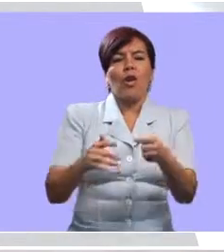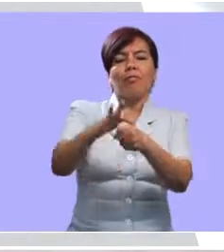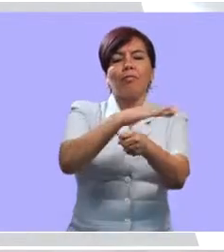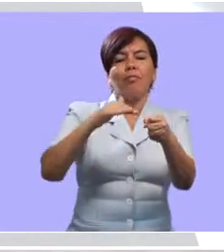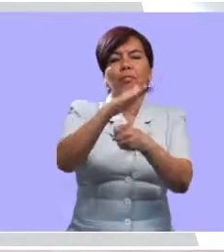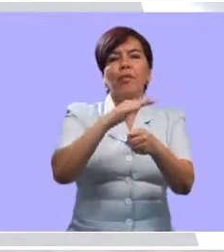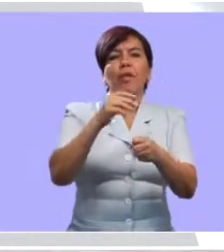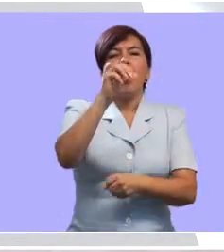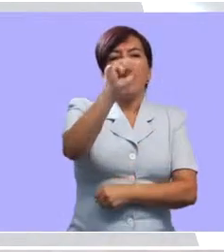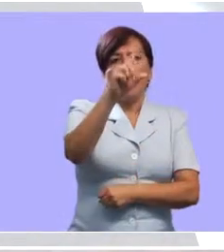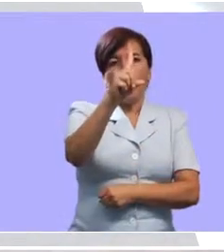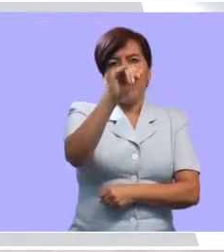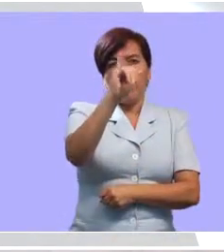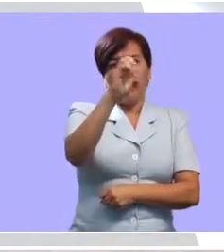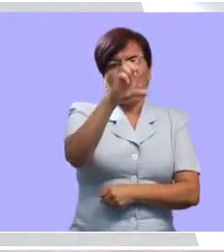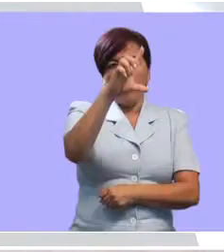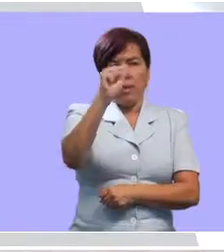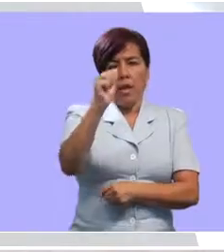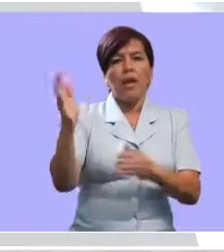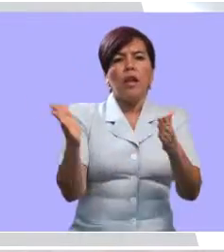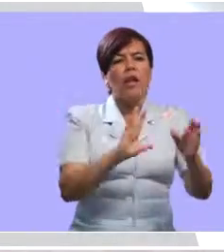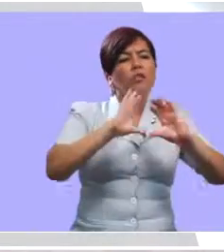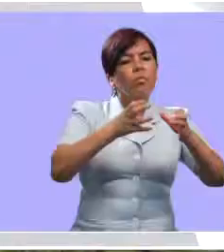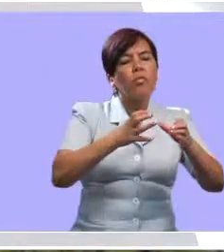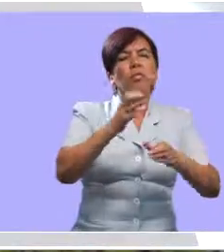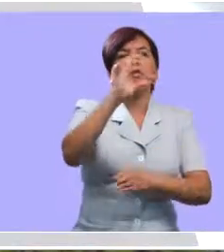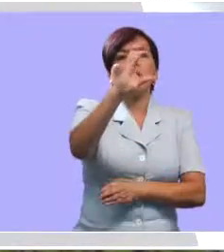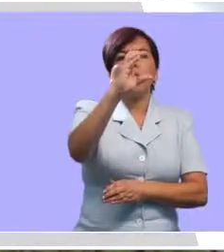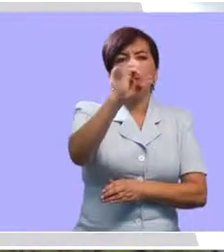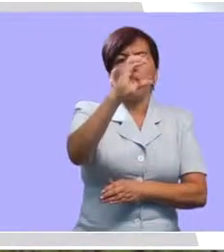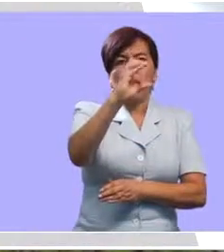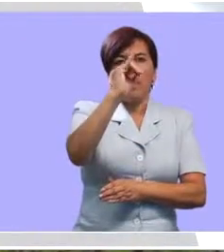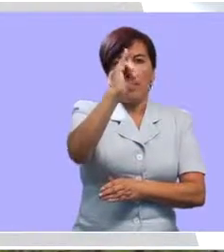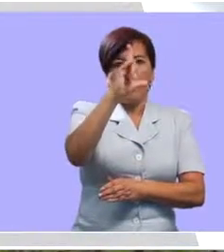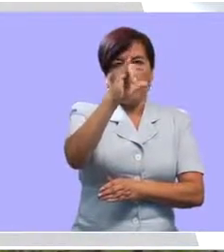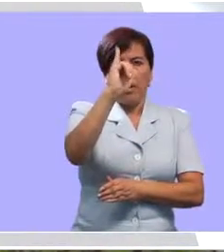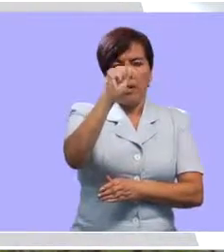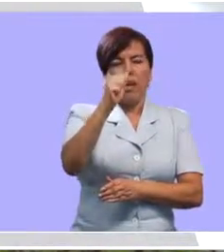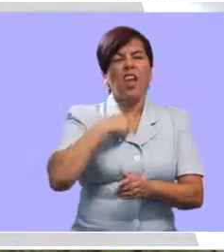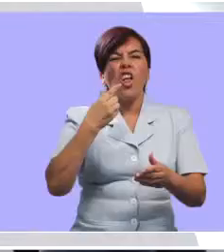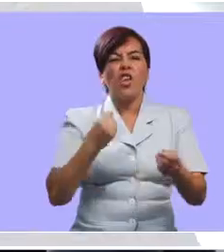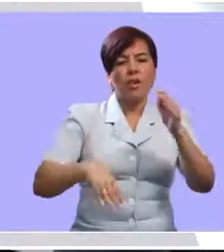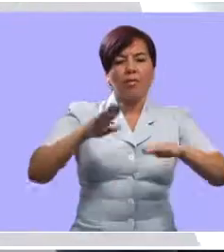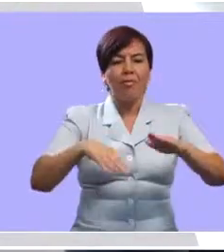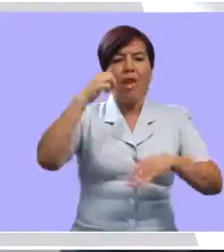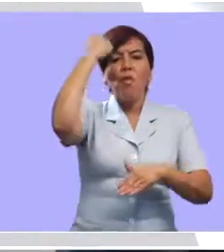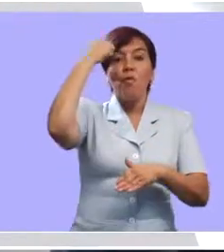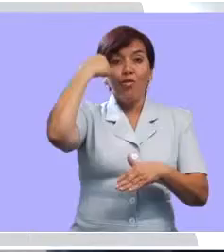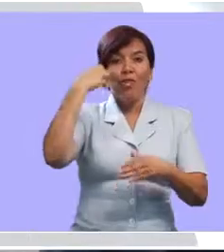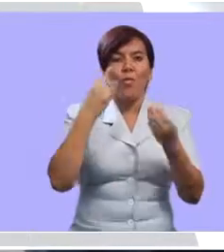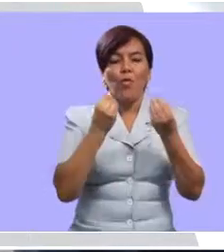estamos acá en la ciudadela de La Diela, institución, la sede de La Cecilia, en donde estamos pues en el concierto musical